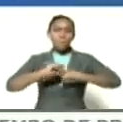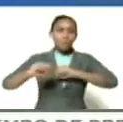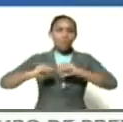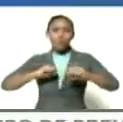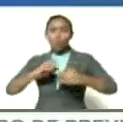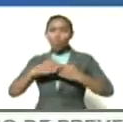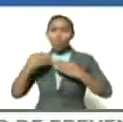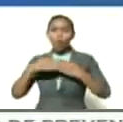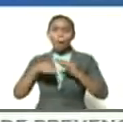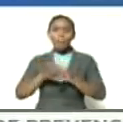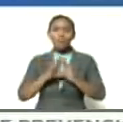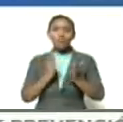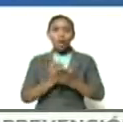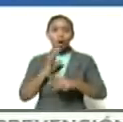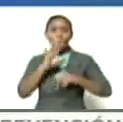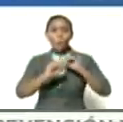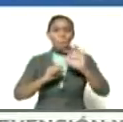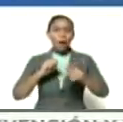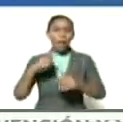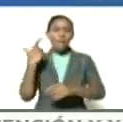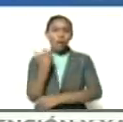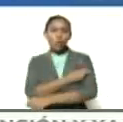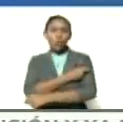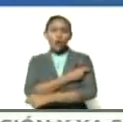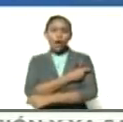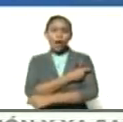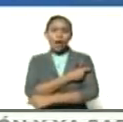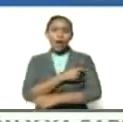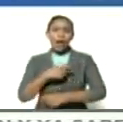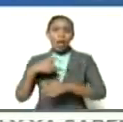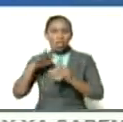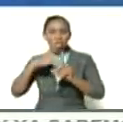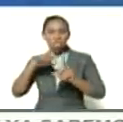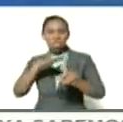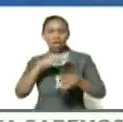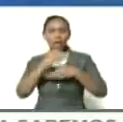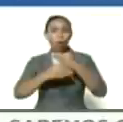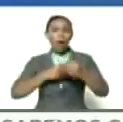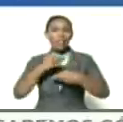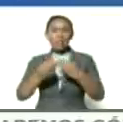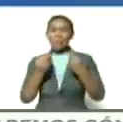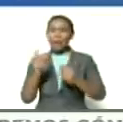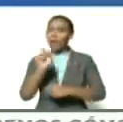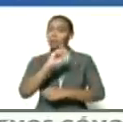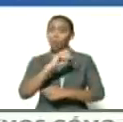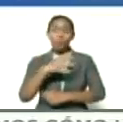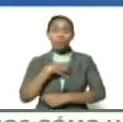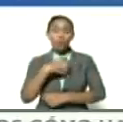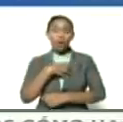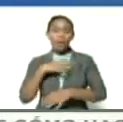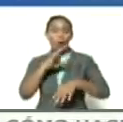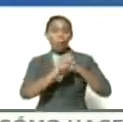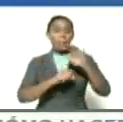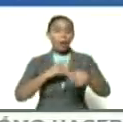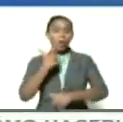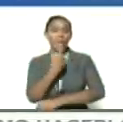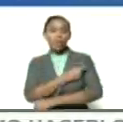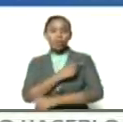dólar en el mundo para comprar las vacunas la persecución que nos hacen para que no podamos comprar las vacunas